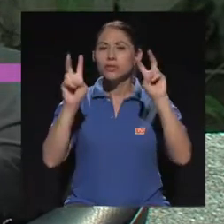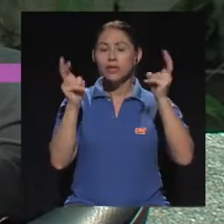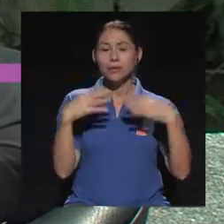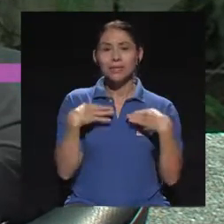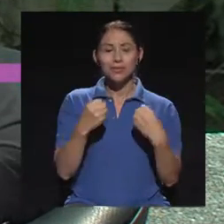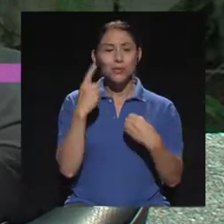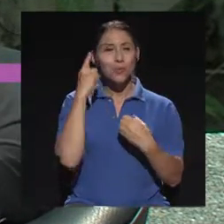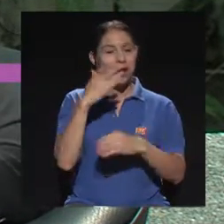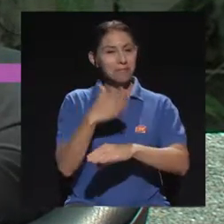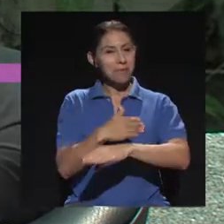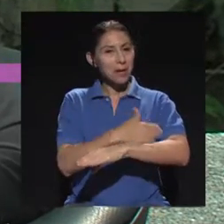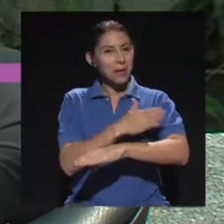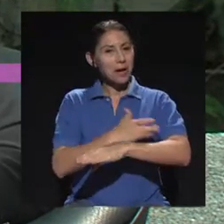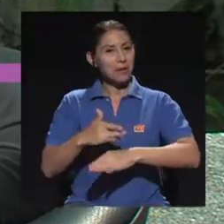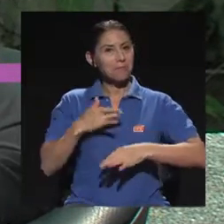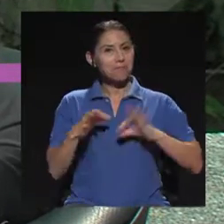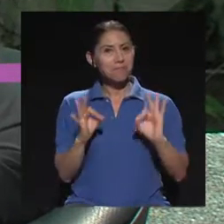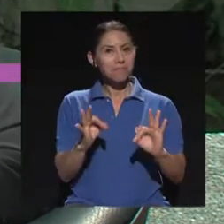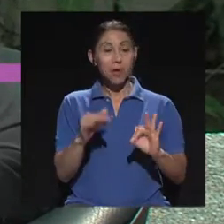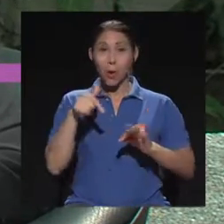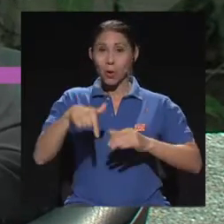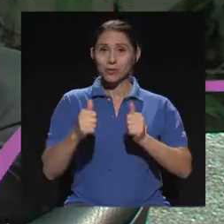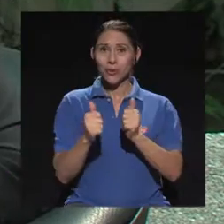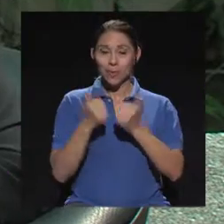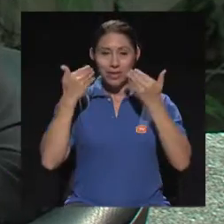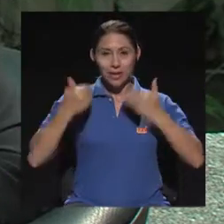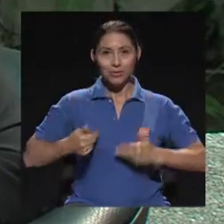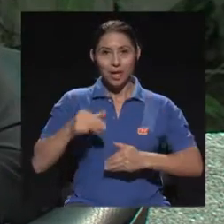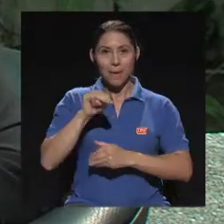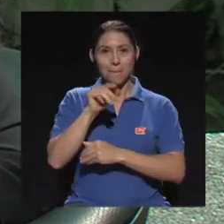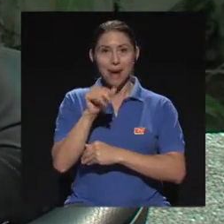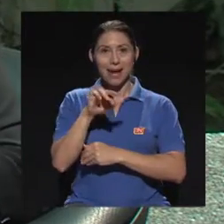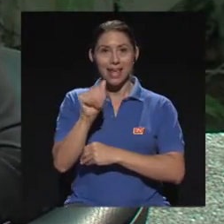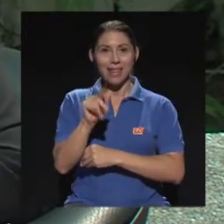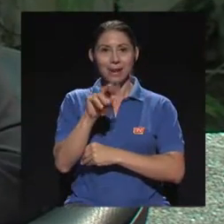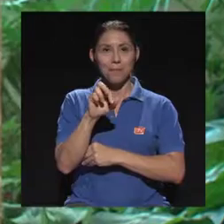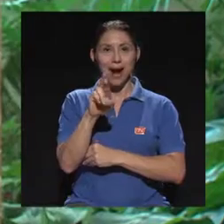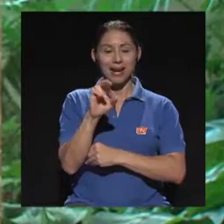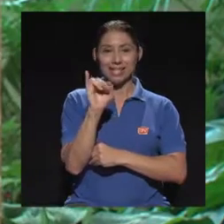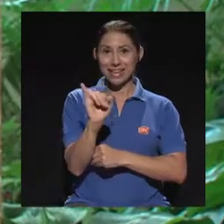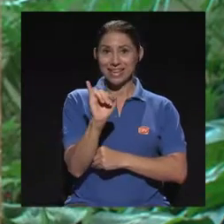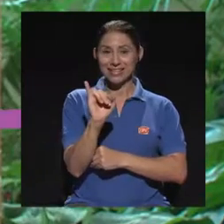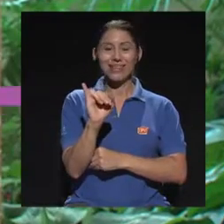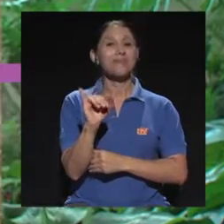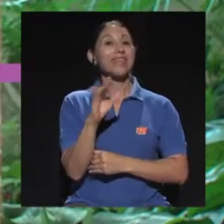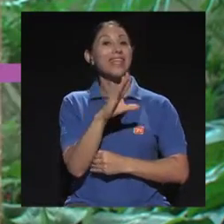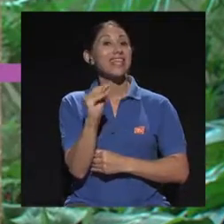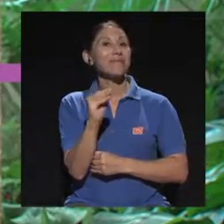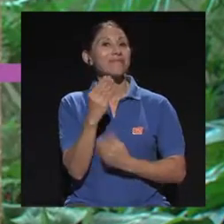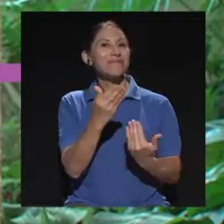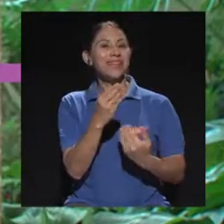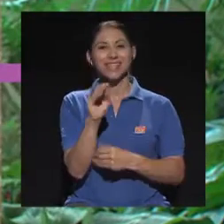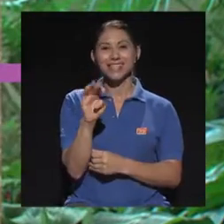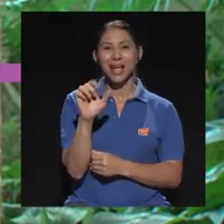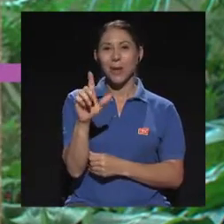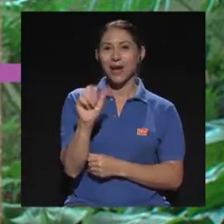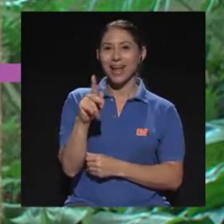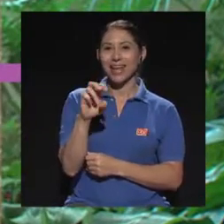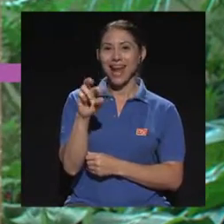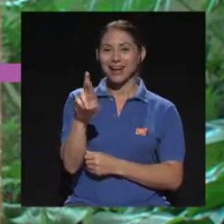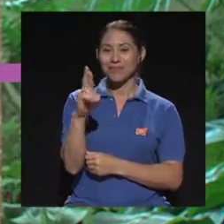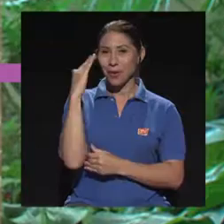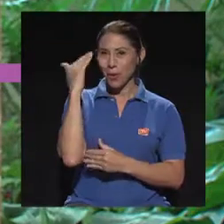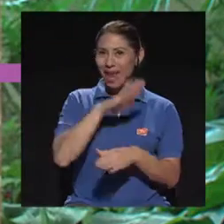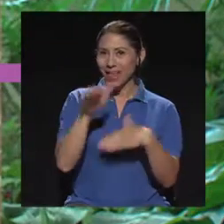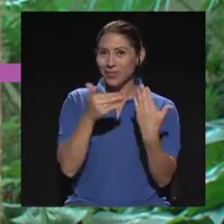salud para mejorar nuestro bienestar. Hoy les acompañamos María del Maris Aguirre, Sedeño y... Saúl Aguilar, hola a todos y todas, muchísimas